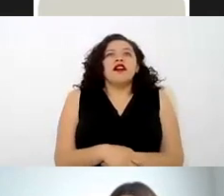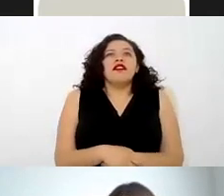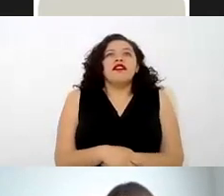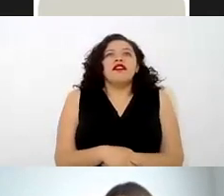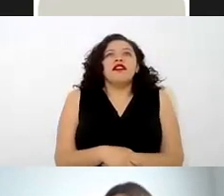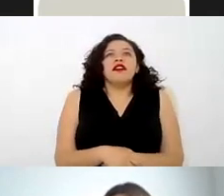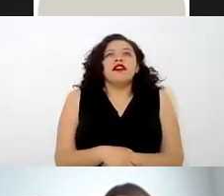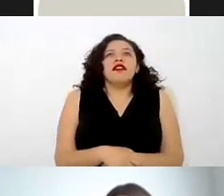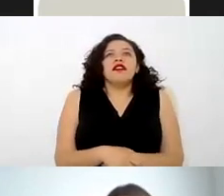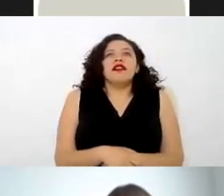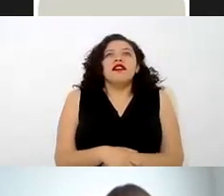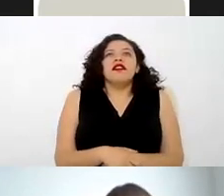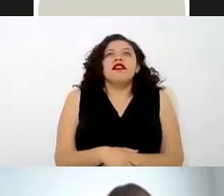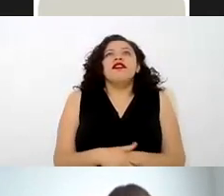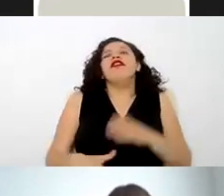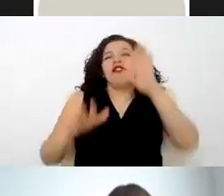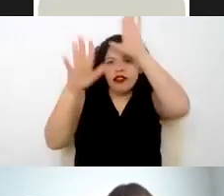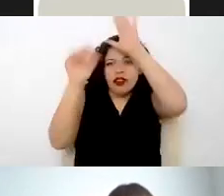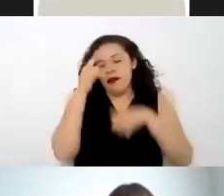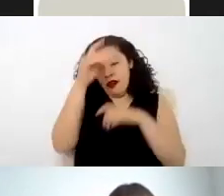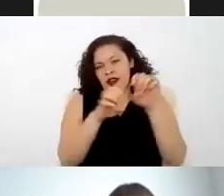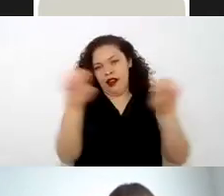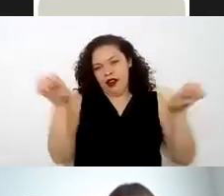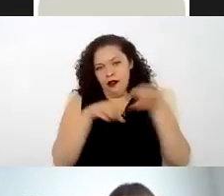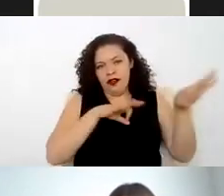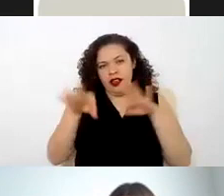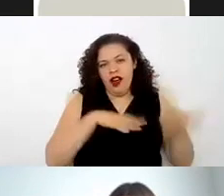donde el trabajador renuncia a derechos laborales que son mínimos